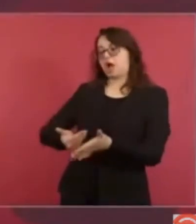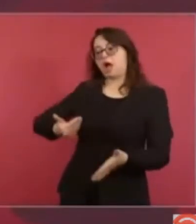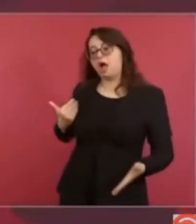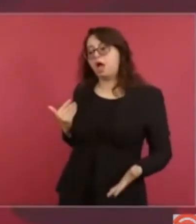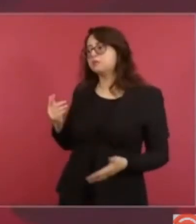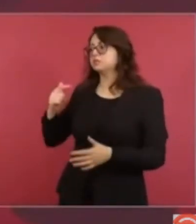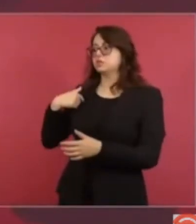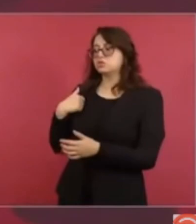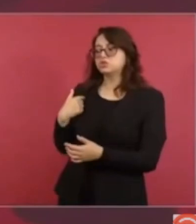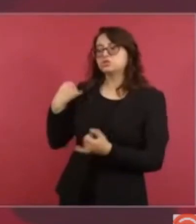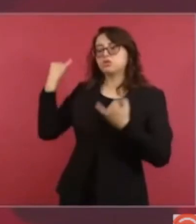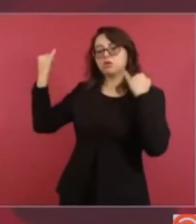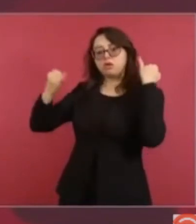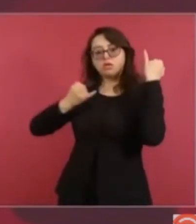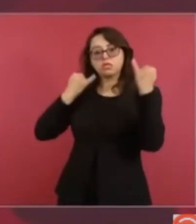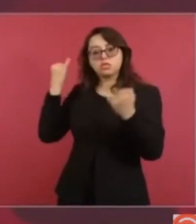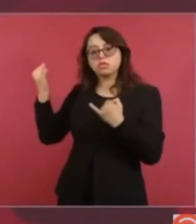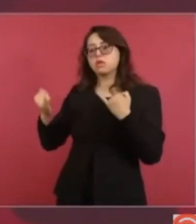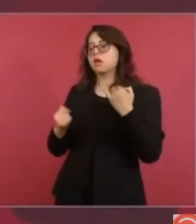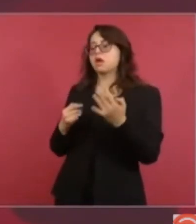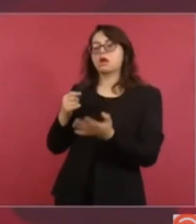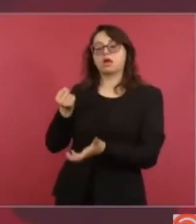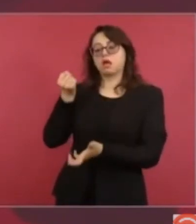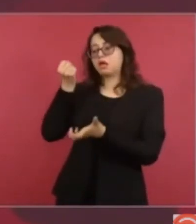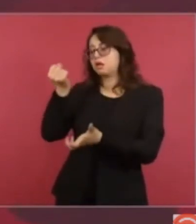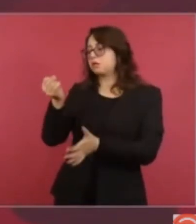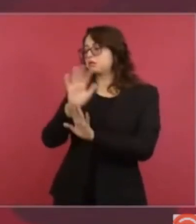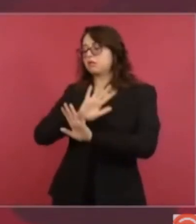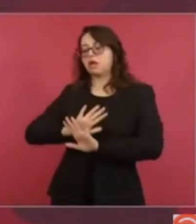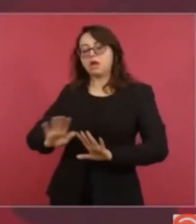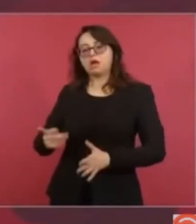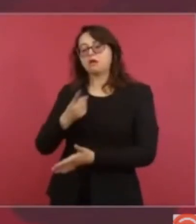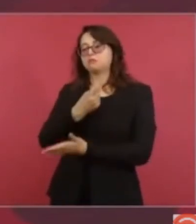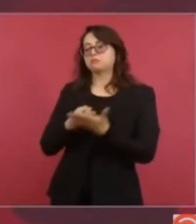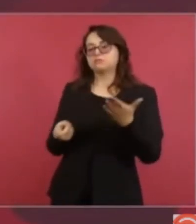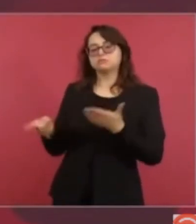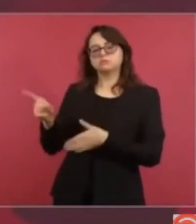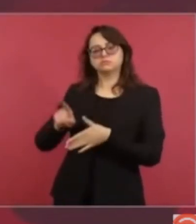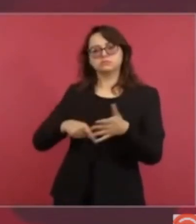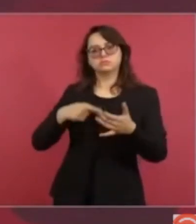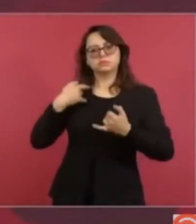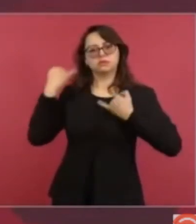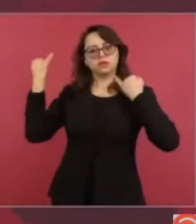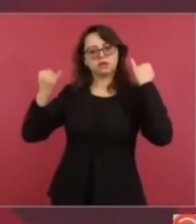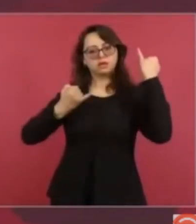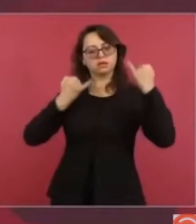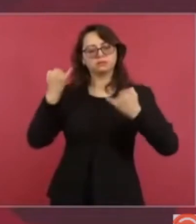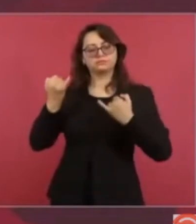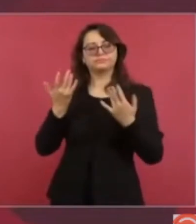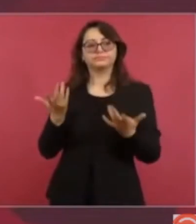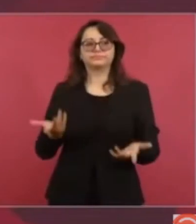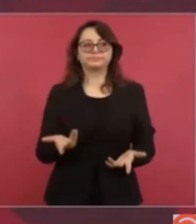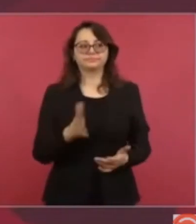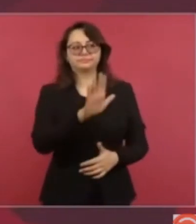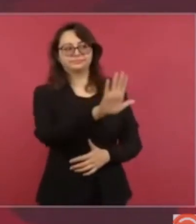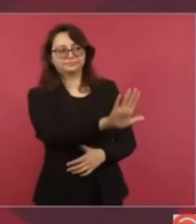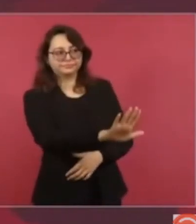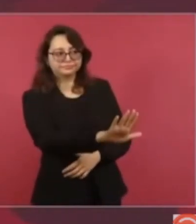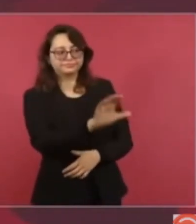había cancelado el fin de comiso. Todo esto, pues, se demostró que no es así,